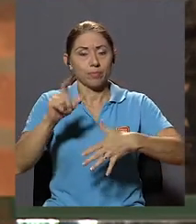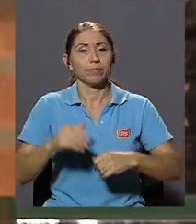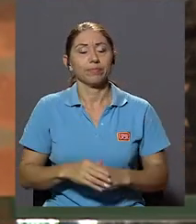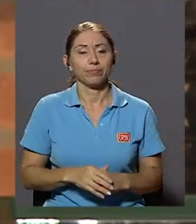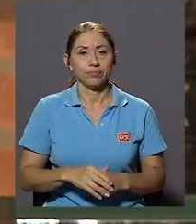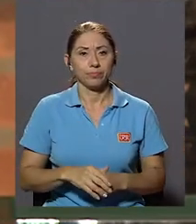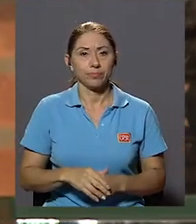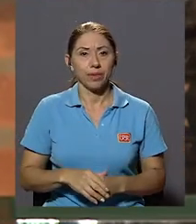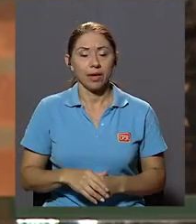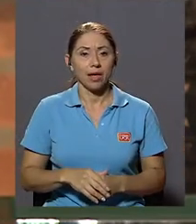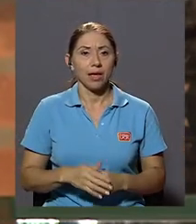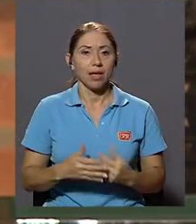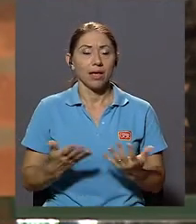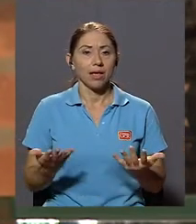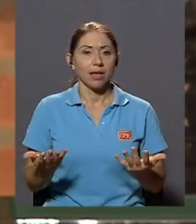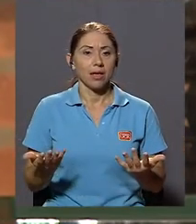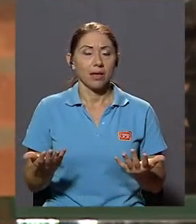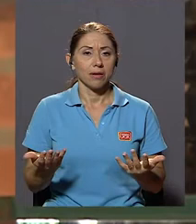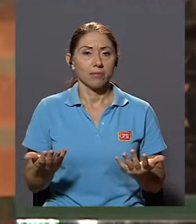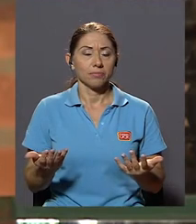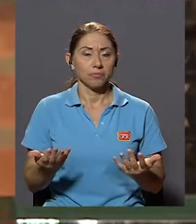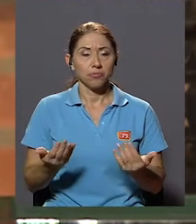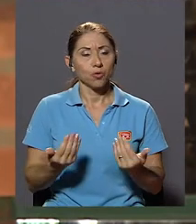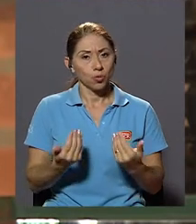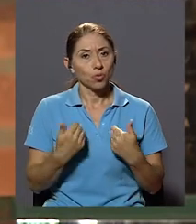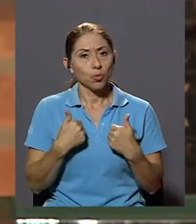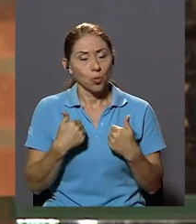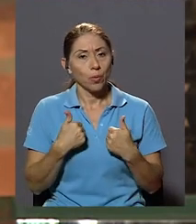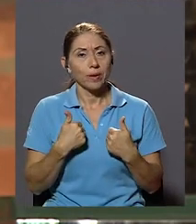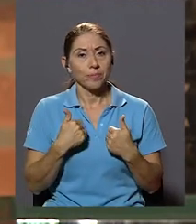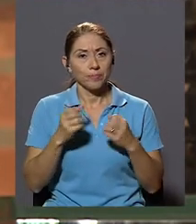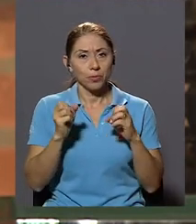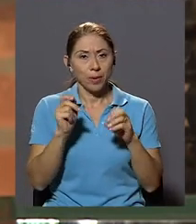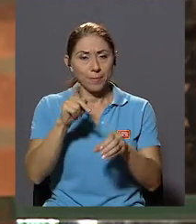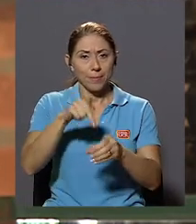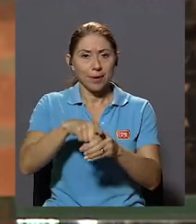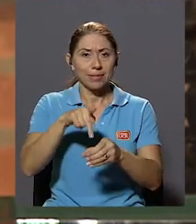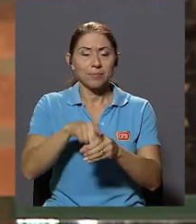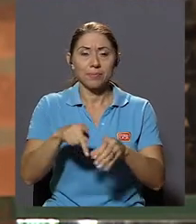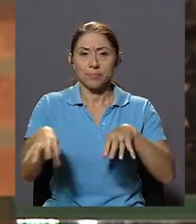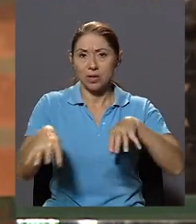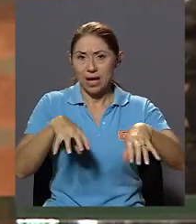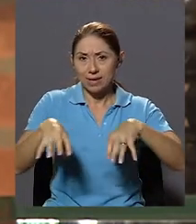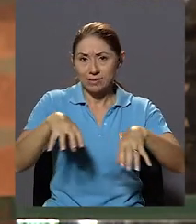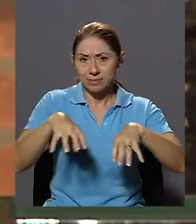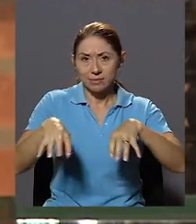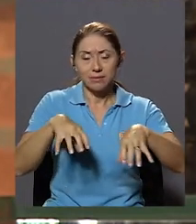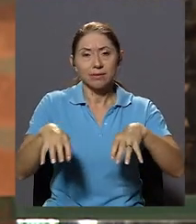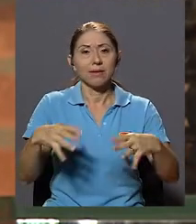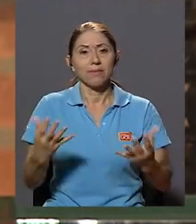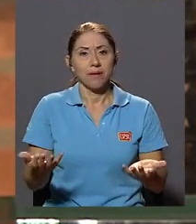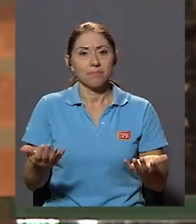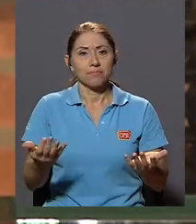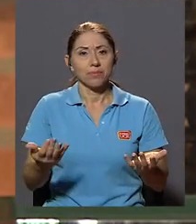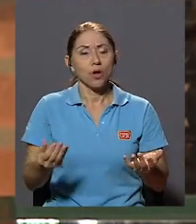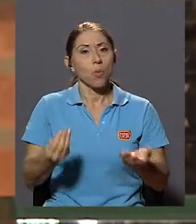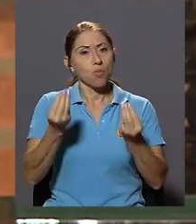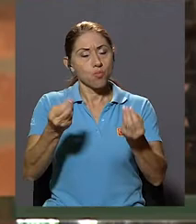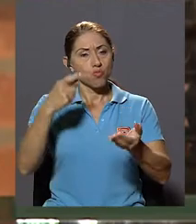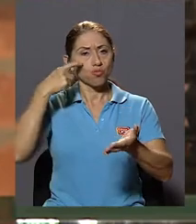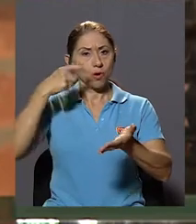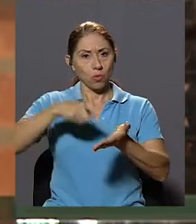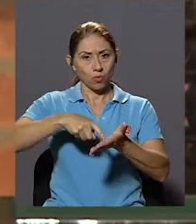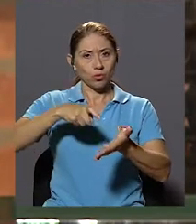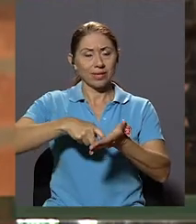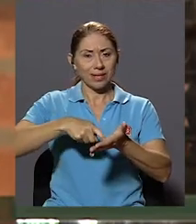subcontinente Y por lo tanto tuve una participación muy activa Y creo que muy